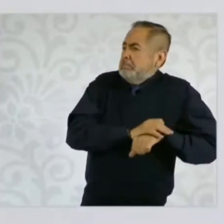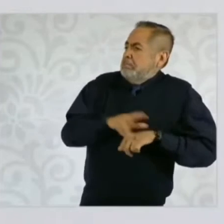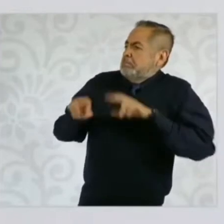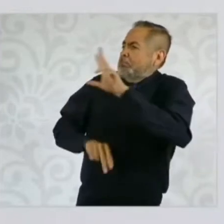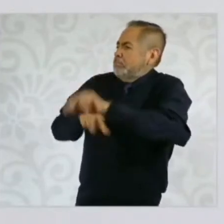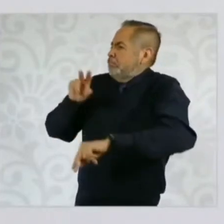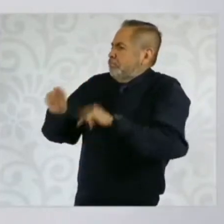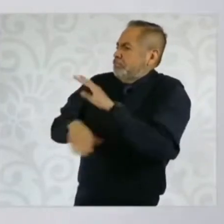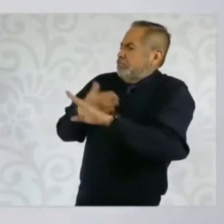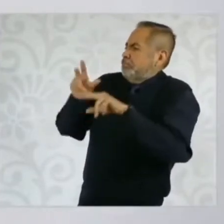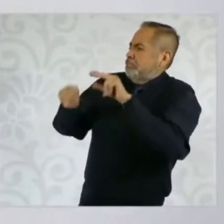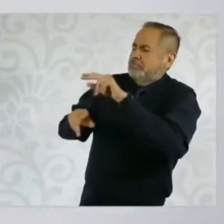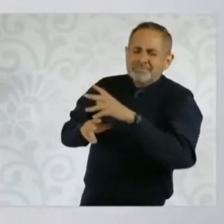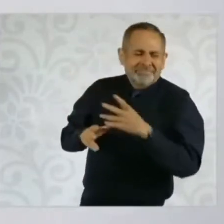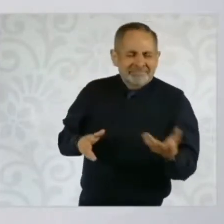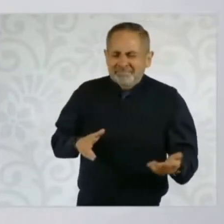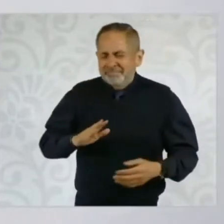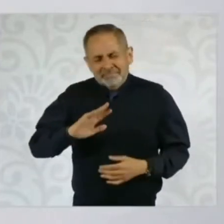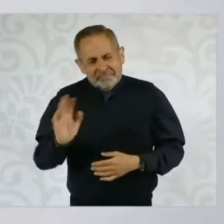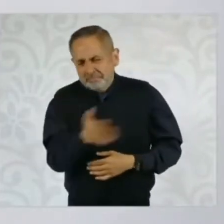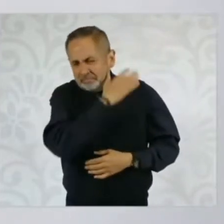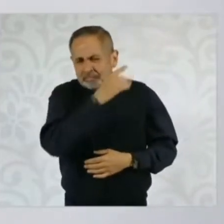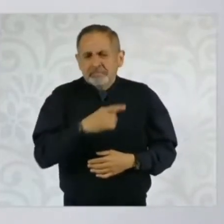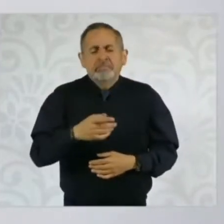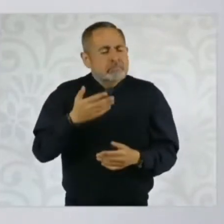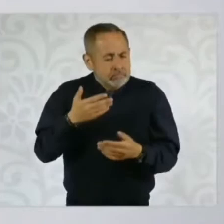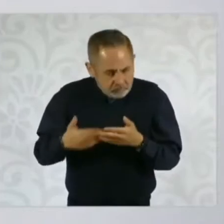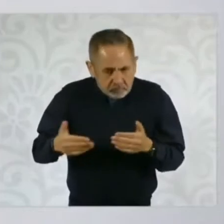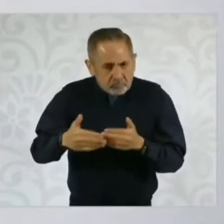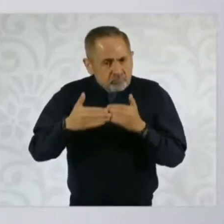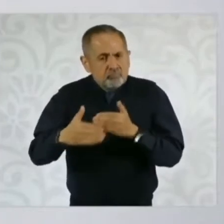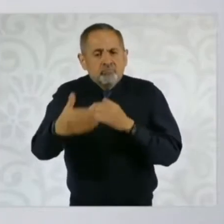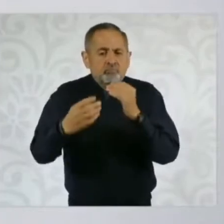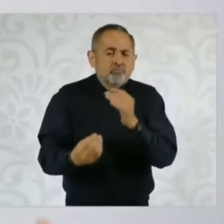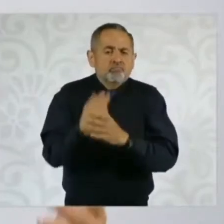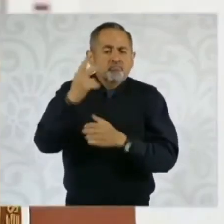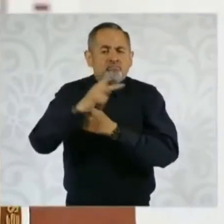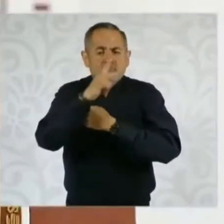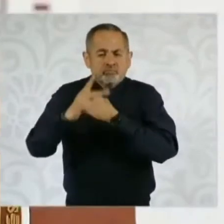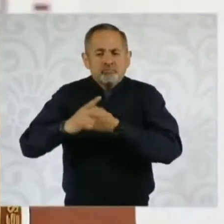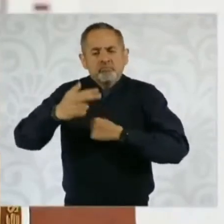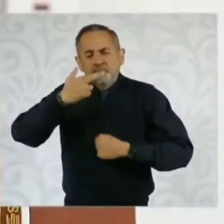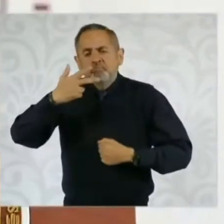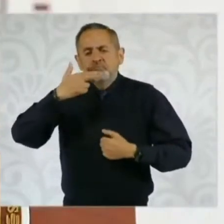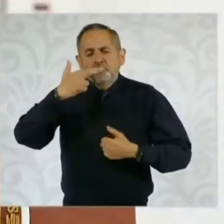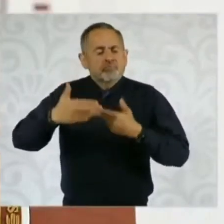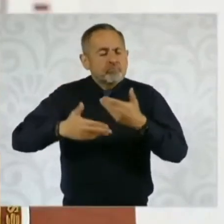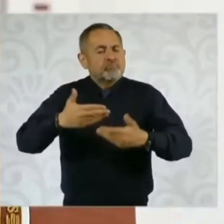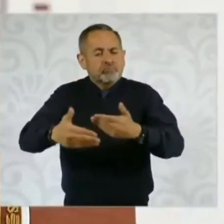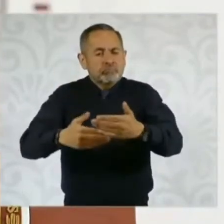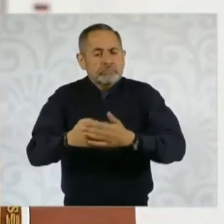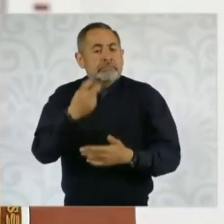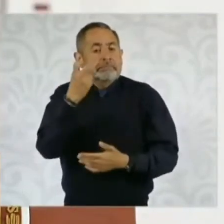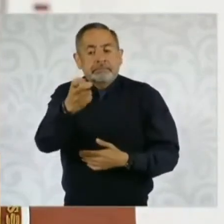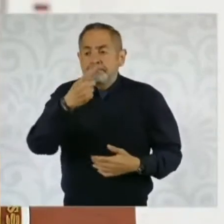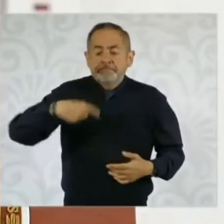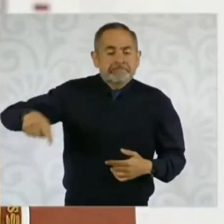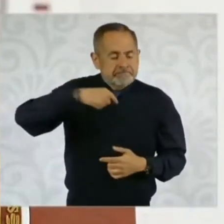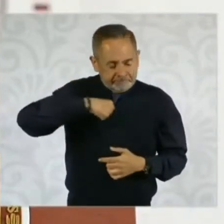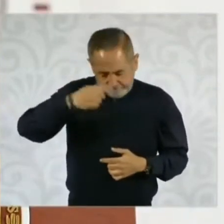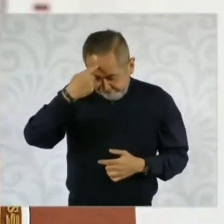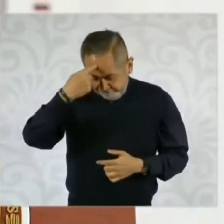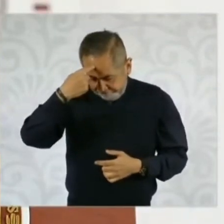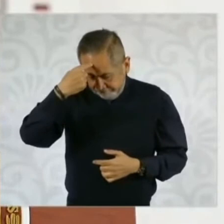Entonces, estamos construyendo un mejor país y eso es fruto de la conciencia del